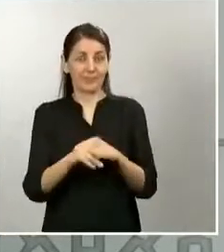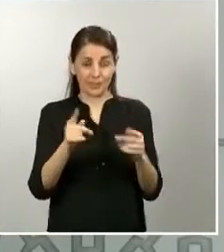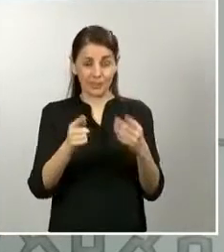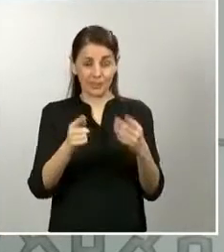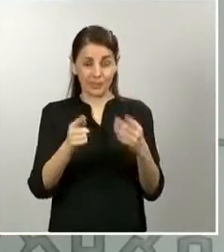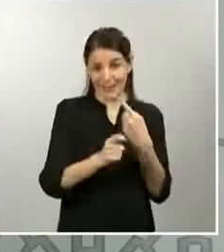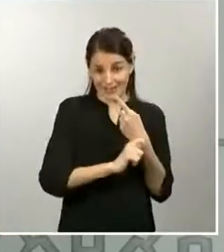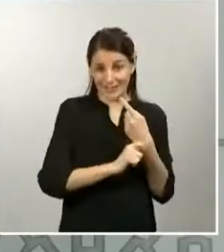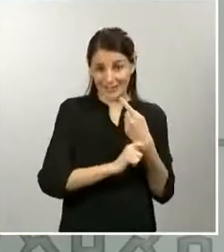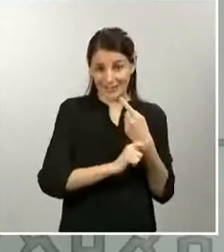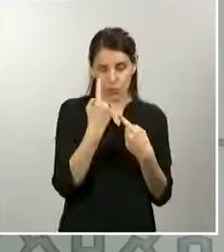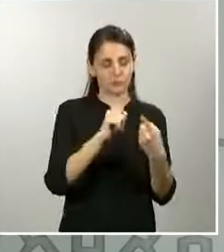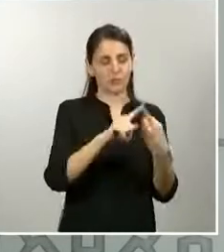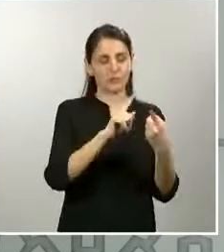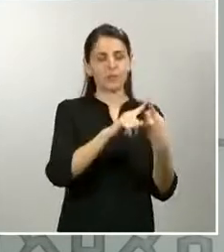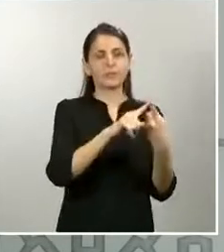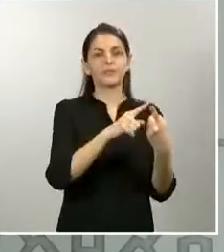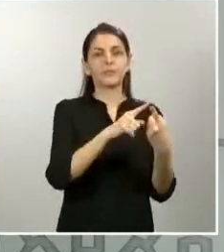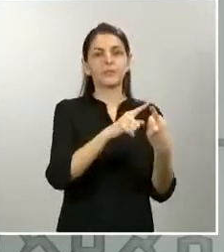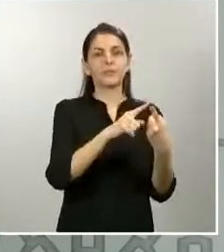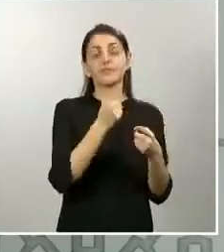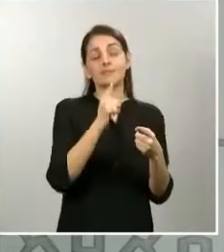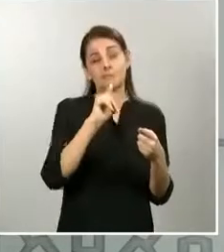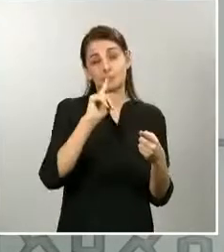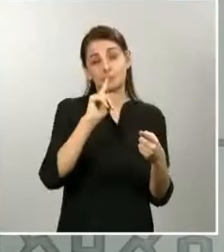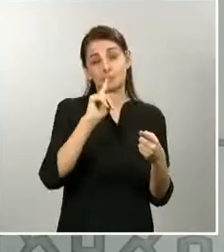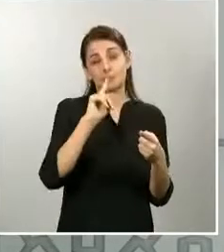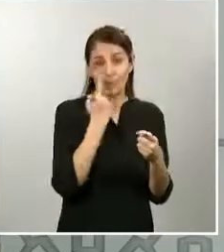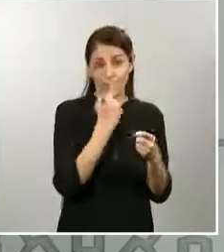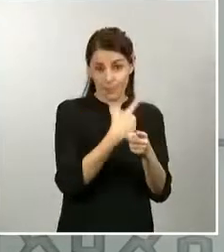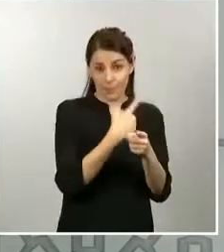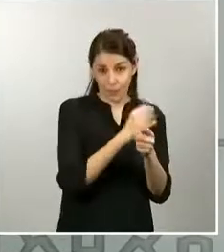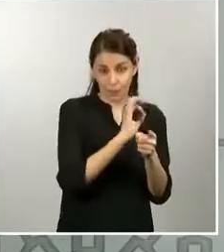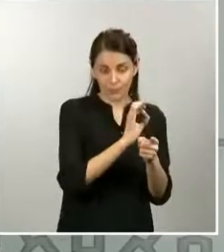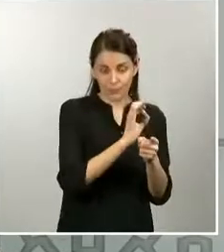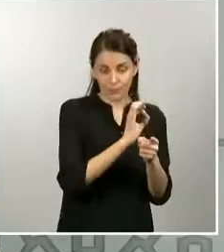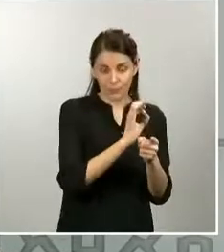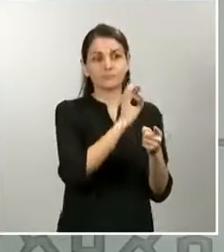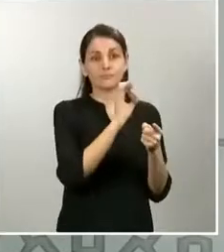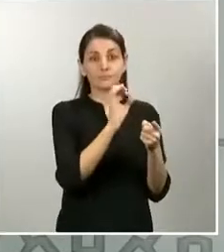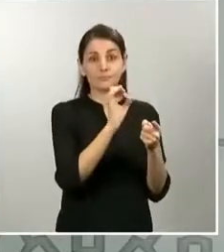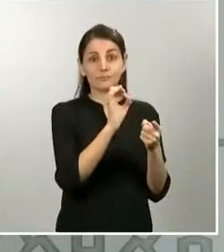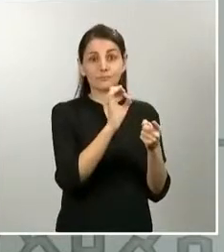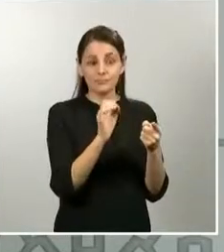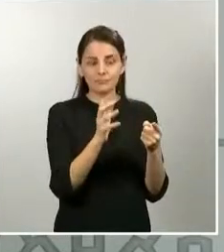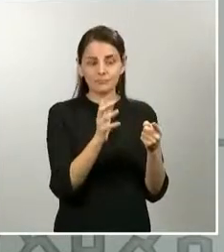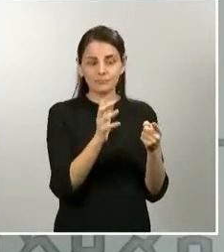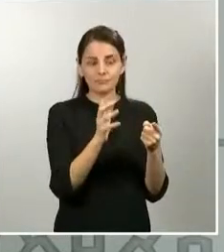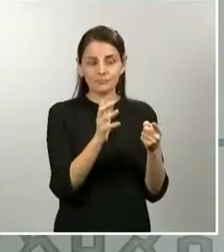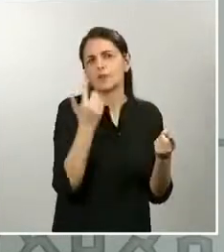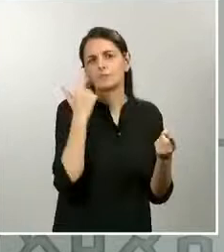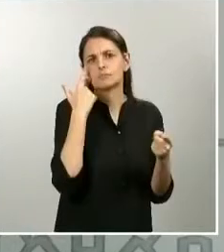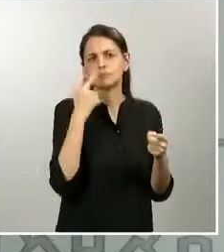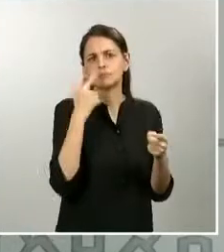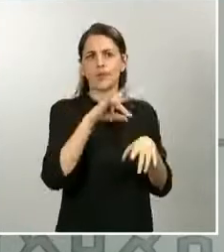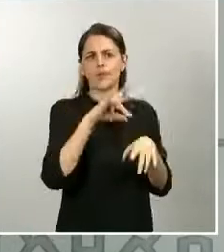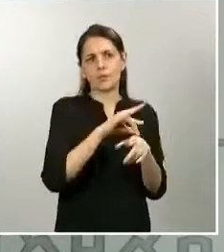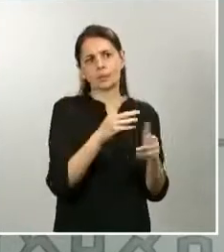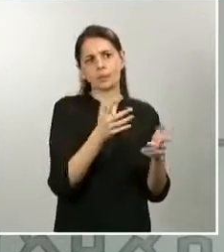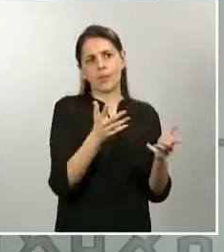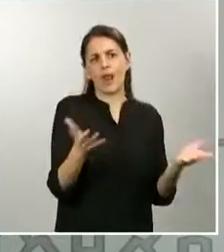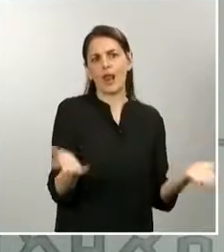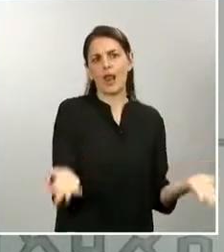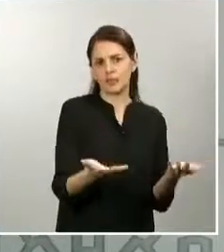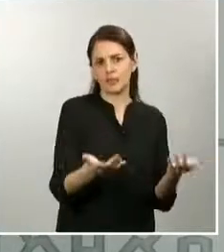detección precoz de todos los casos infectados, leves y, por supuesto, los graves como hasta ahora, pero también de los casos